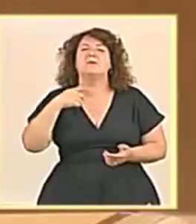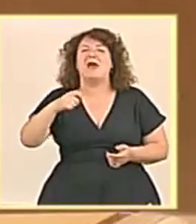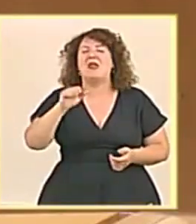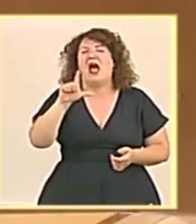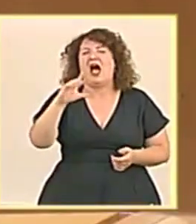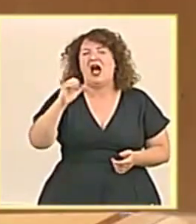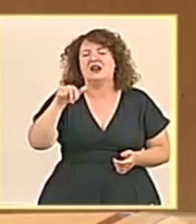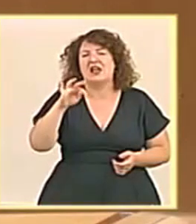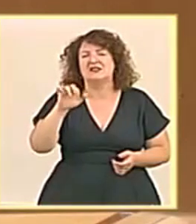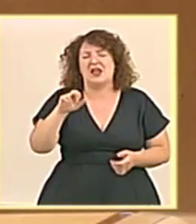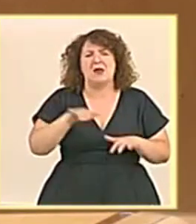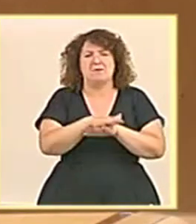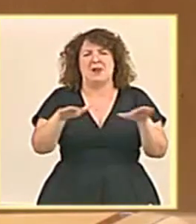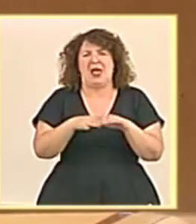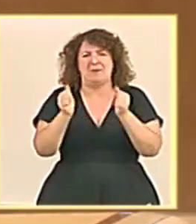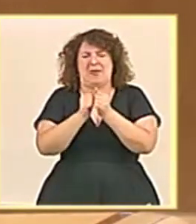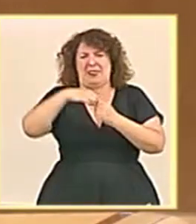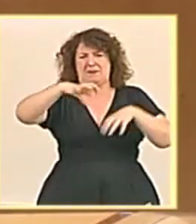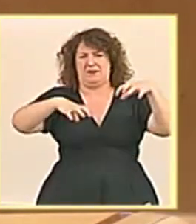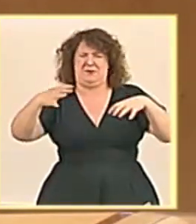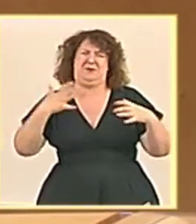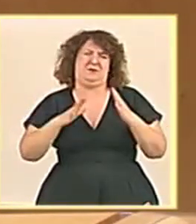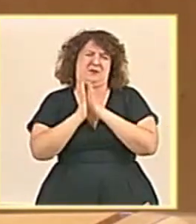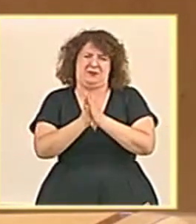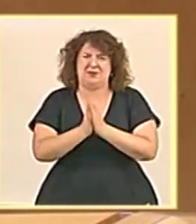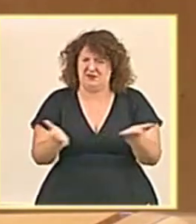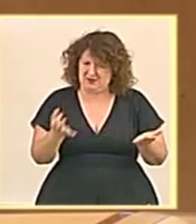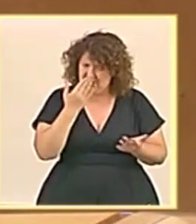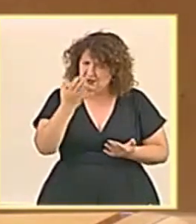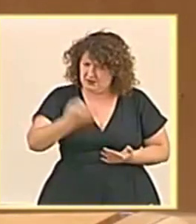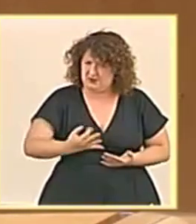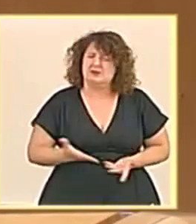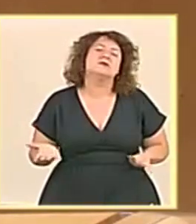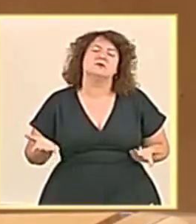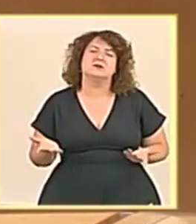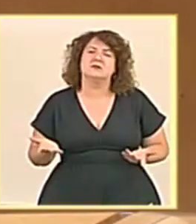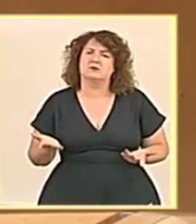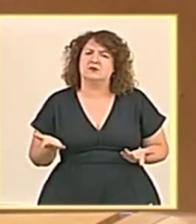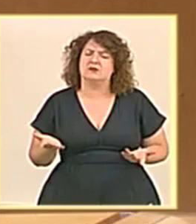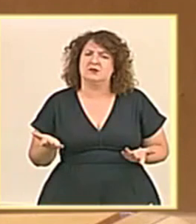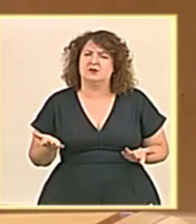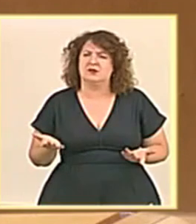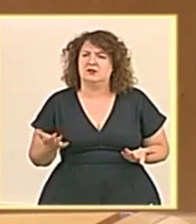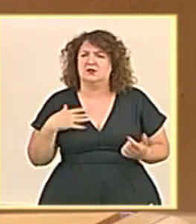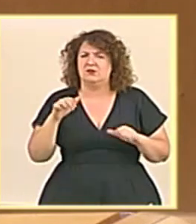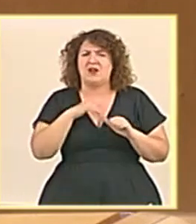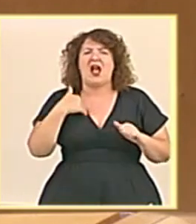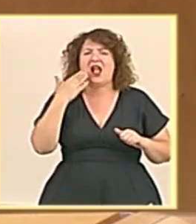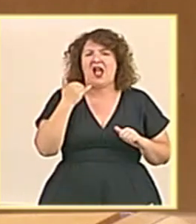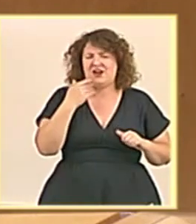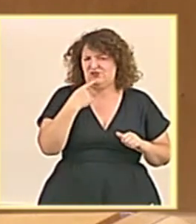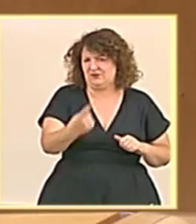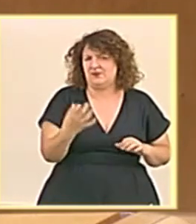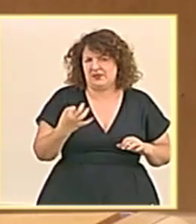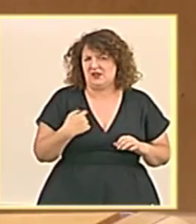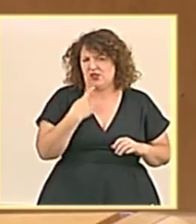Alcántara. Y esas playas llenas de piedras. Pero vamos a ver, ministra, de verdad, y se lo digo con todo el cariño desde aquí, porque se lo decía al principio